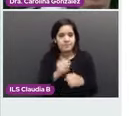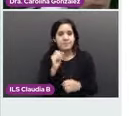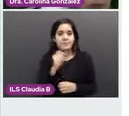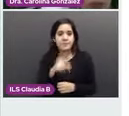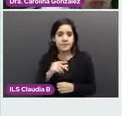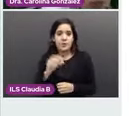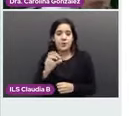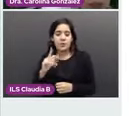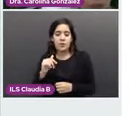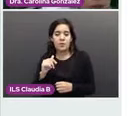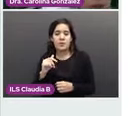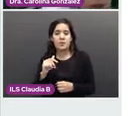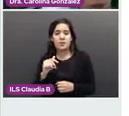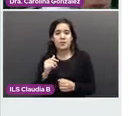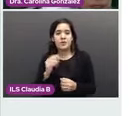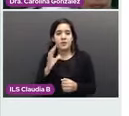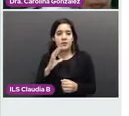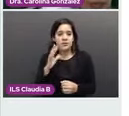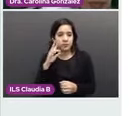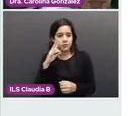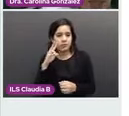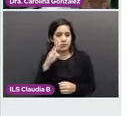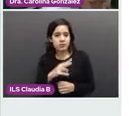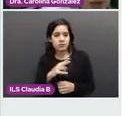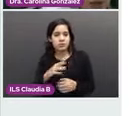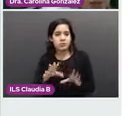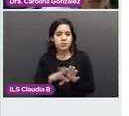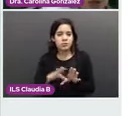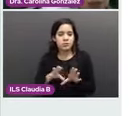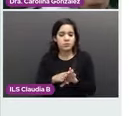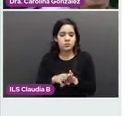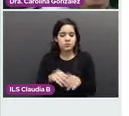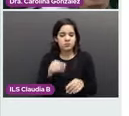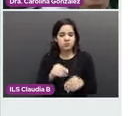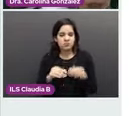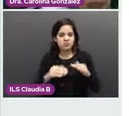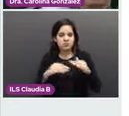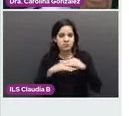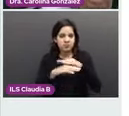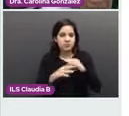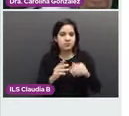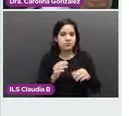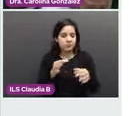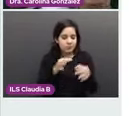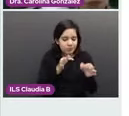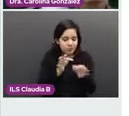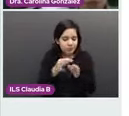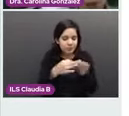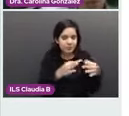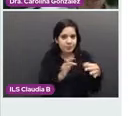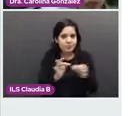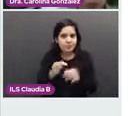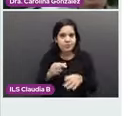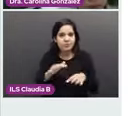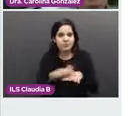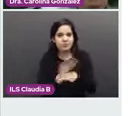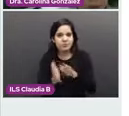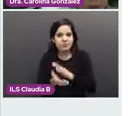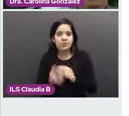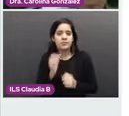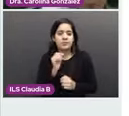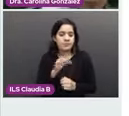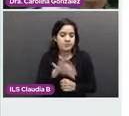y se observó una tumoración exofítica de tejido papilomatoso sangrante y se procedió a la toma de